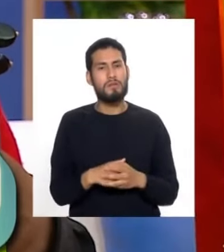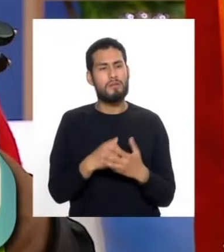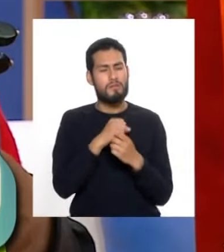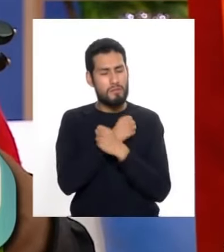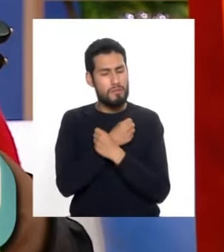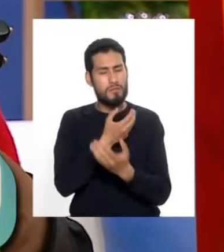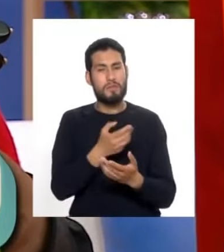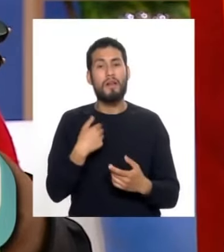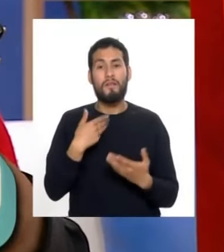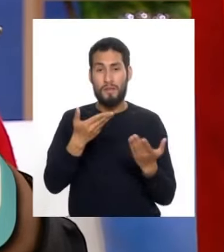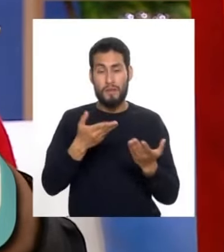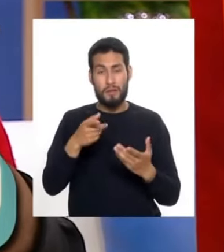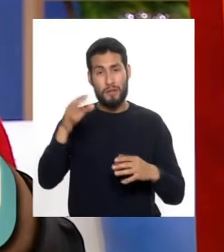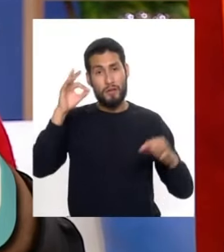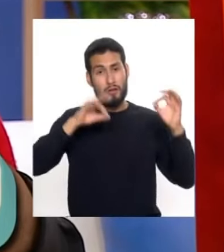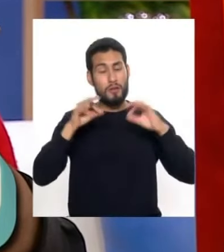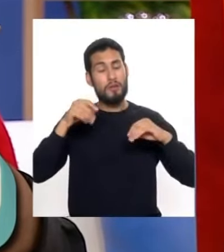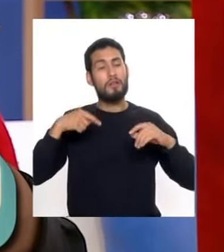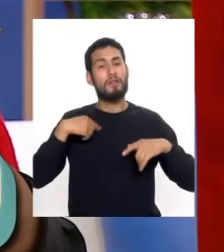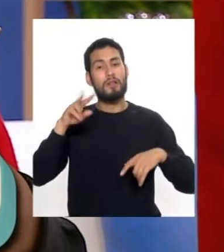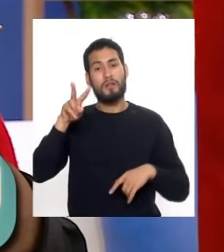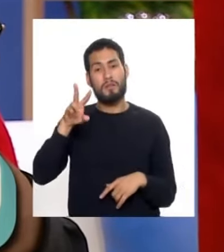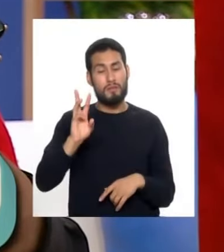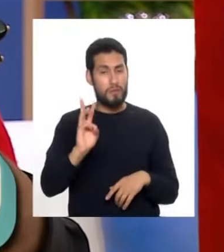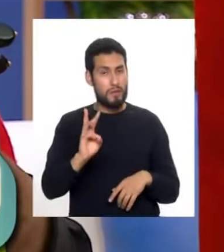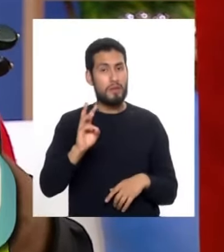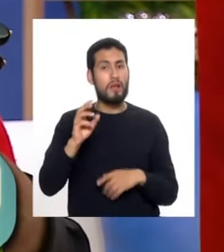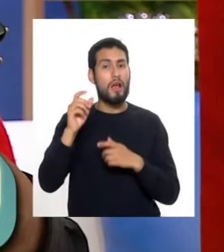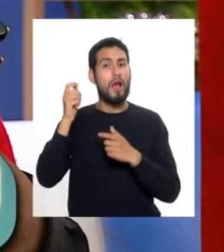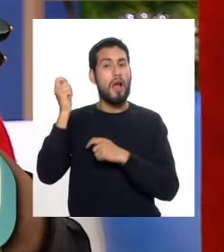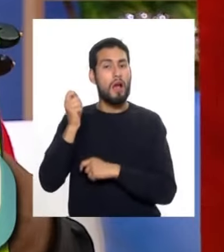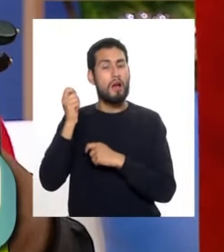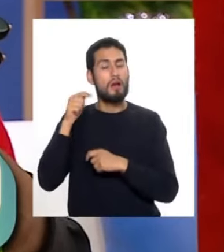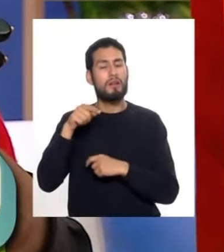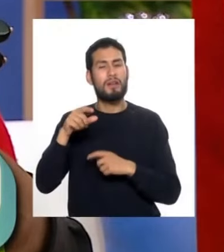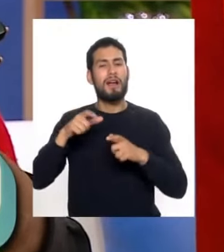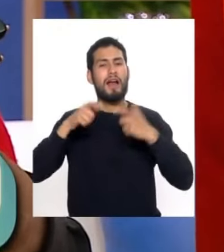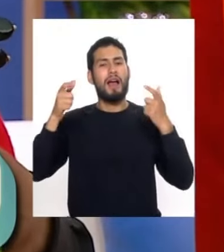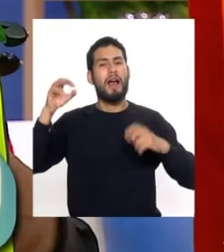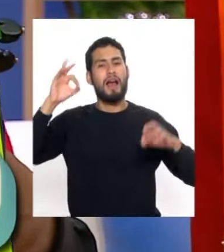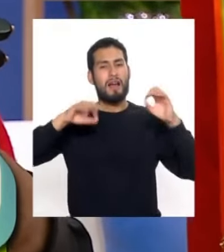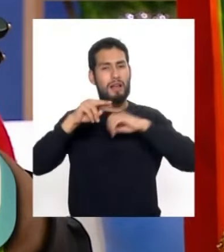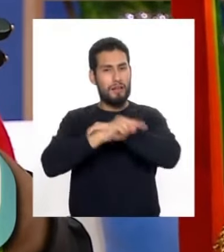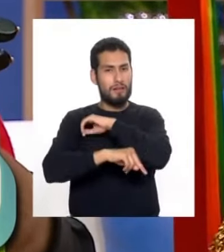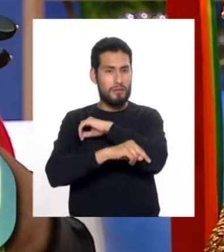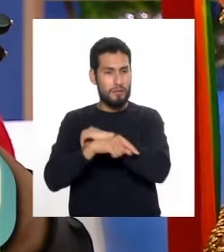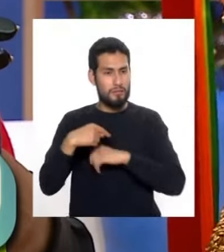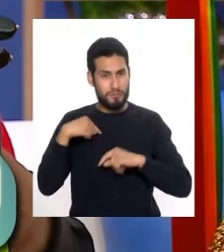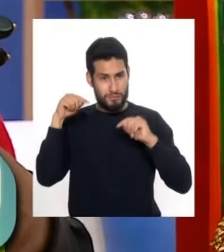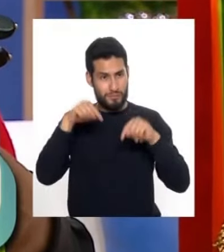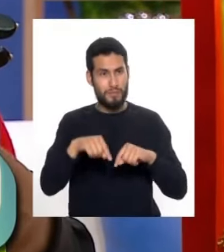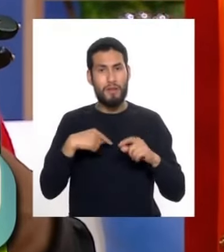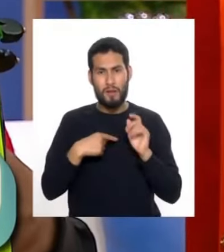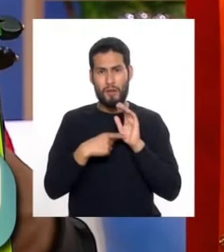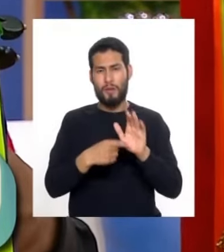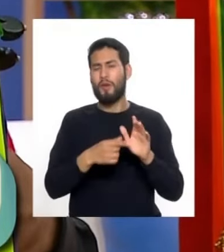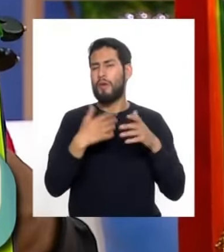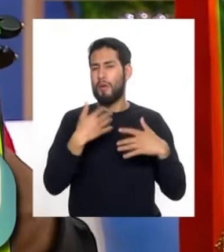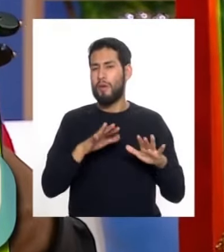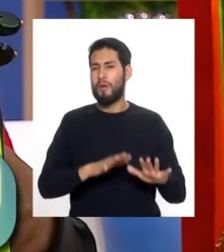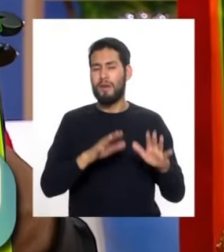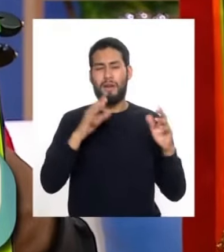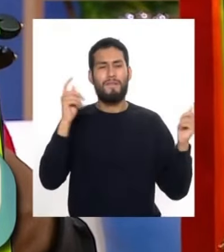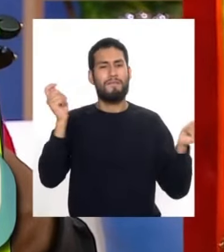Y bueno, invitamos para este gran concierto, pues, para el día 26 de agosto, en el Gran Teatro Nacional, en la cual estaremos ahí desglosando esta maravillosa